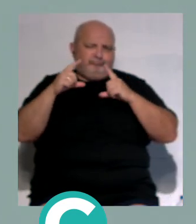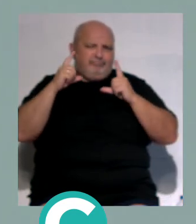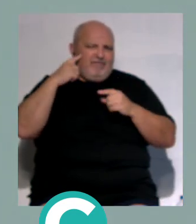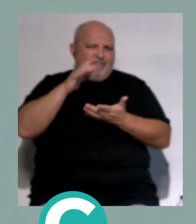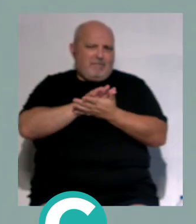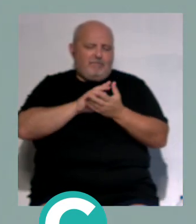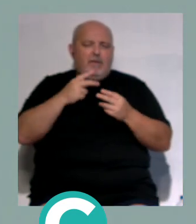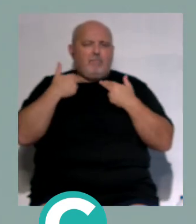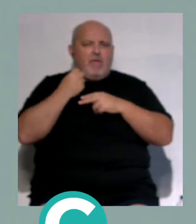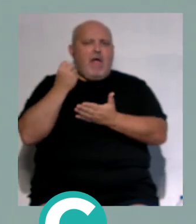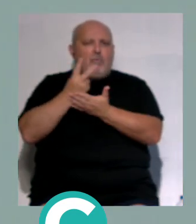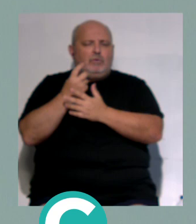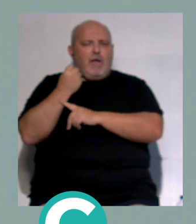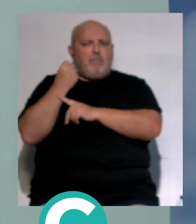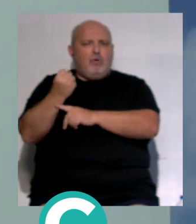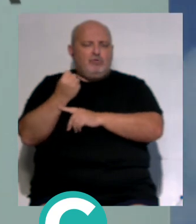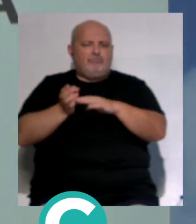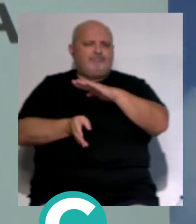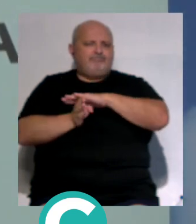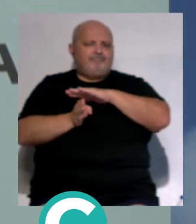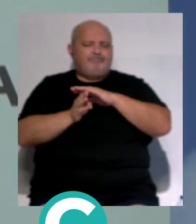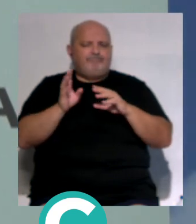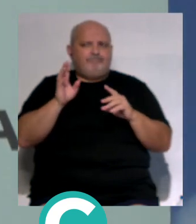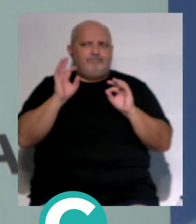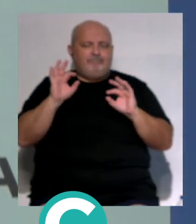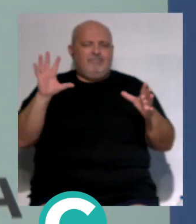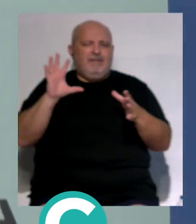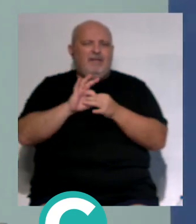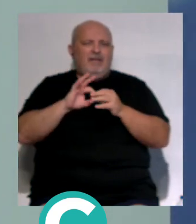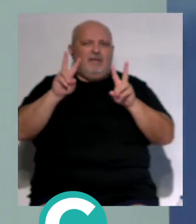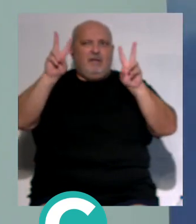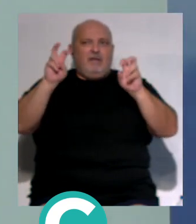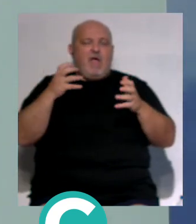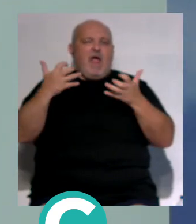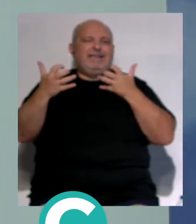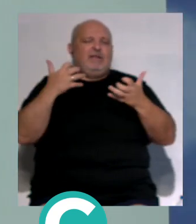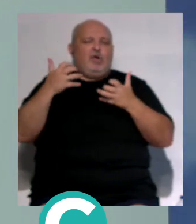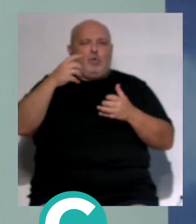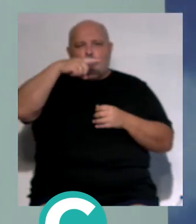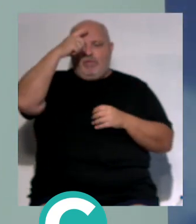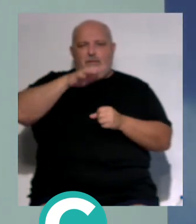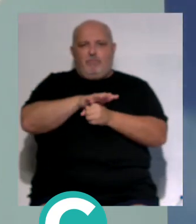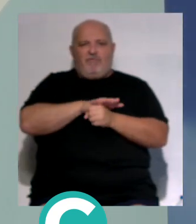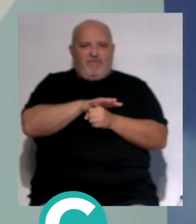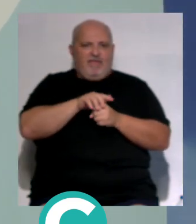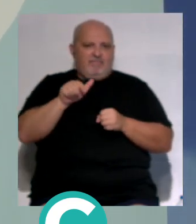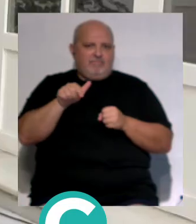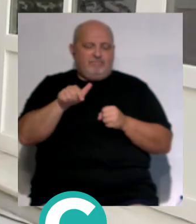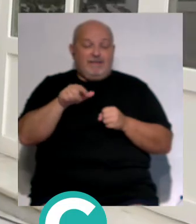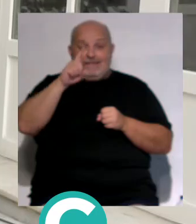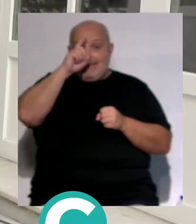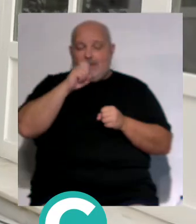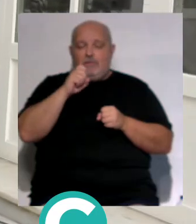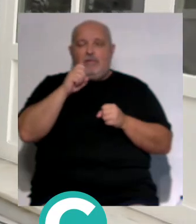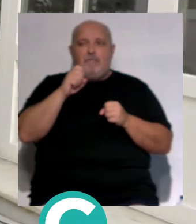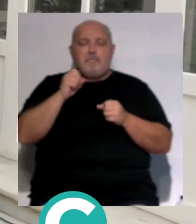Diputación quiere seguir apostando para posicionar el flamenco dentro del panorama artístico y cultural de la provincia y que además este año